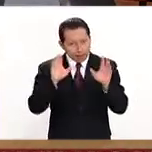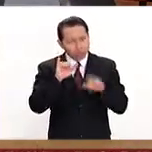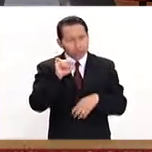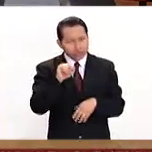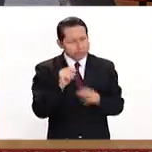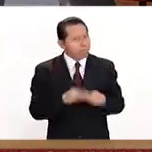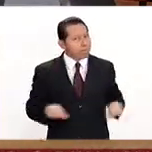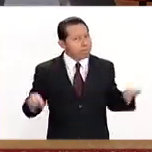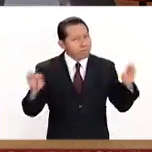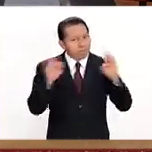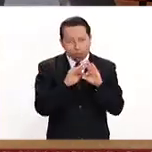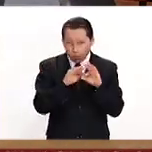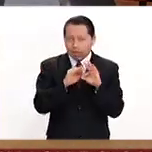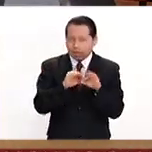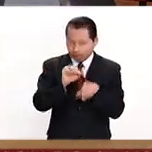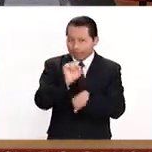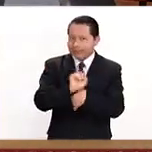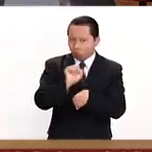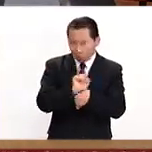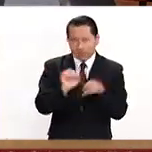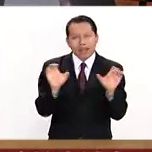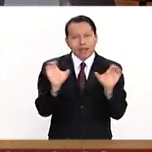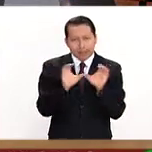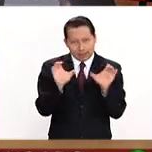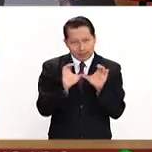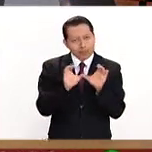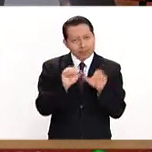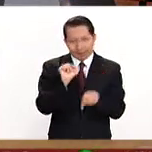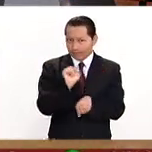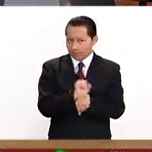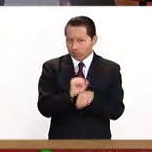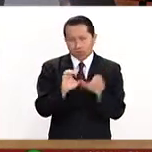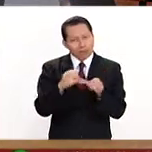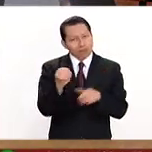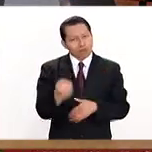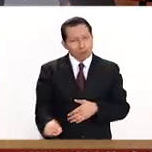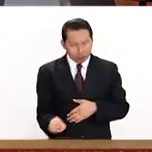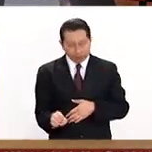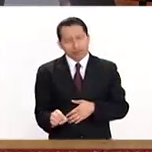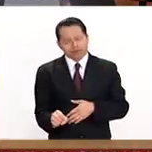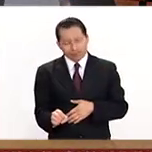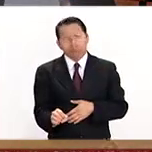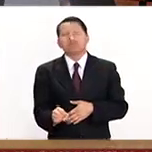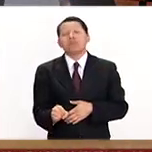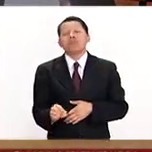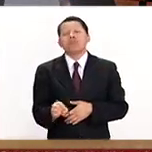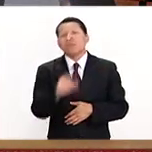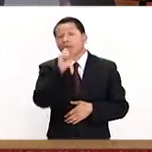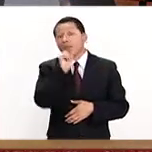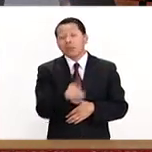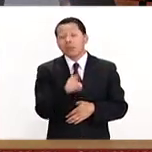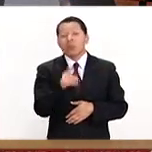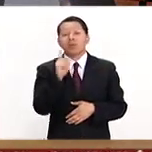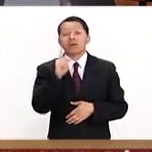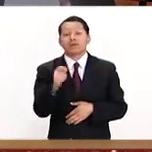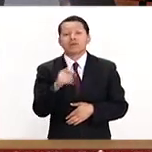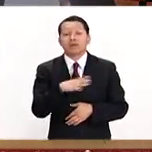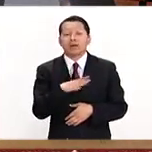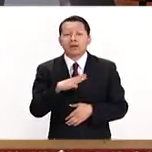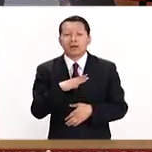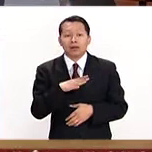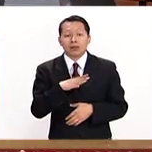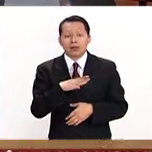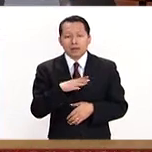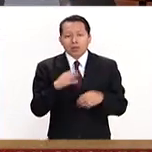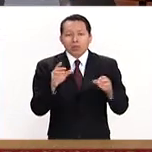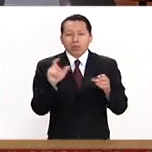muy importante que hayan concluido el nivel básico para poderse inscribir. El certificado de estudios lo pueden